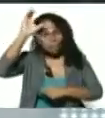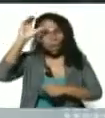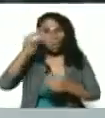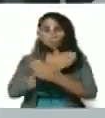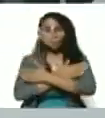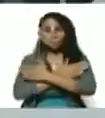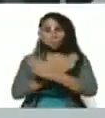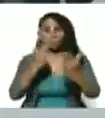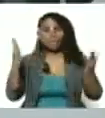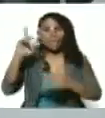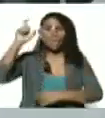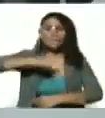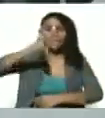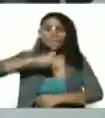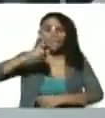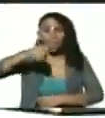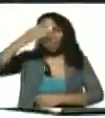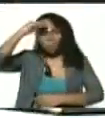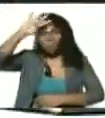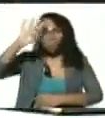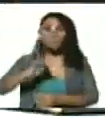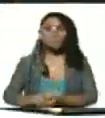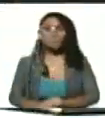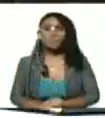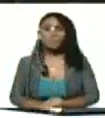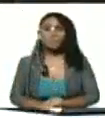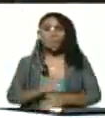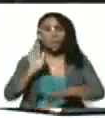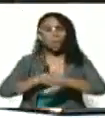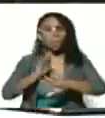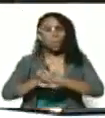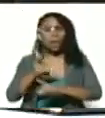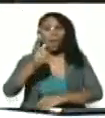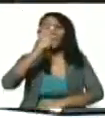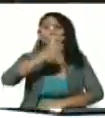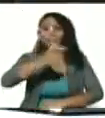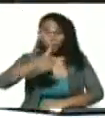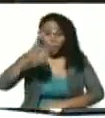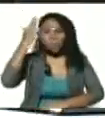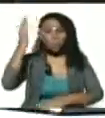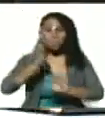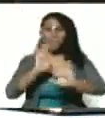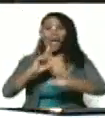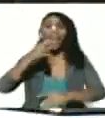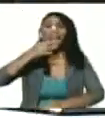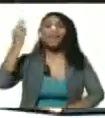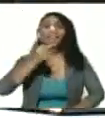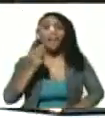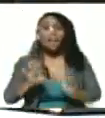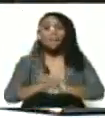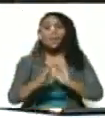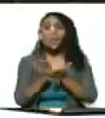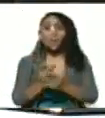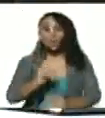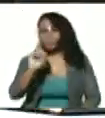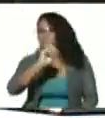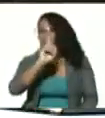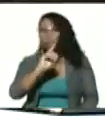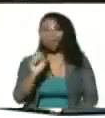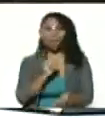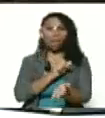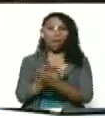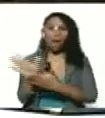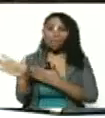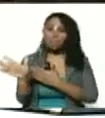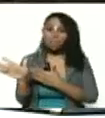solidaridad necesaria por Cuba. Porque la gente sabe la verdad en el mundo. Bueno, no es de gratis.